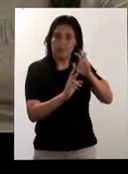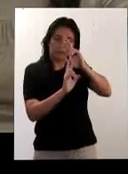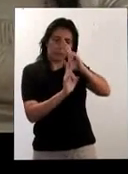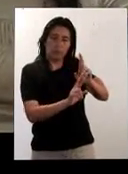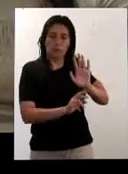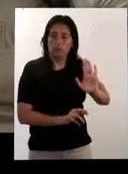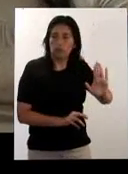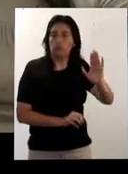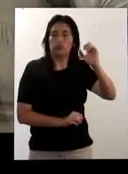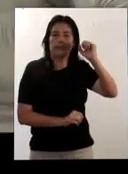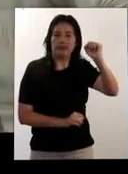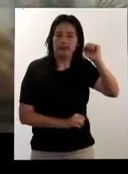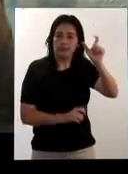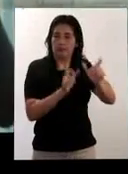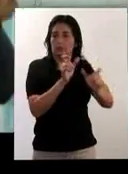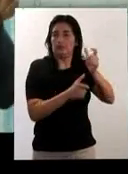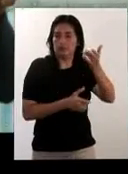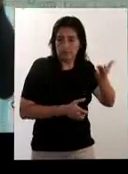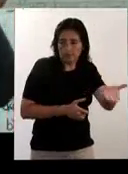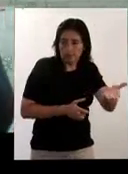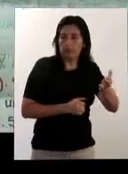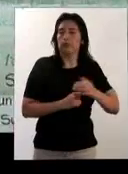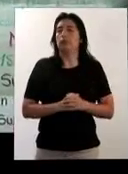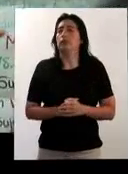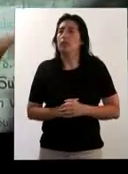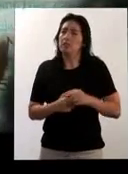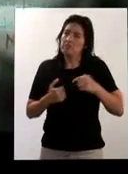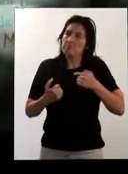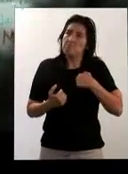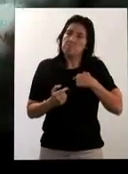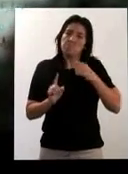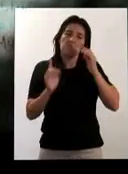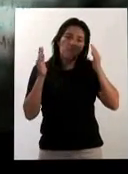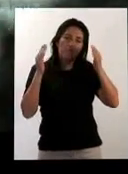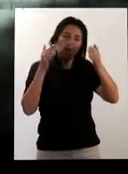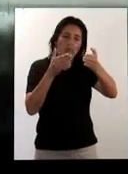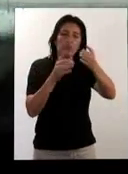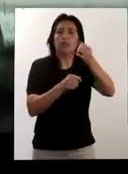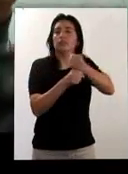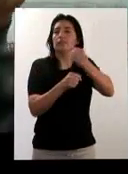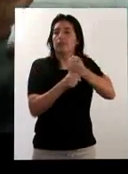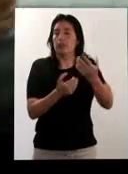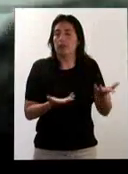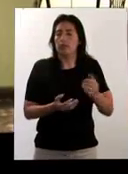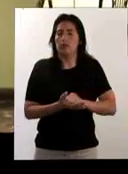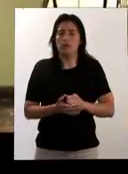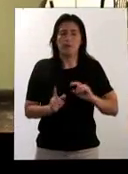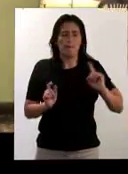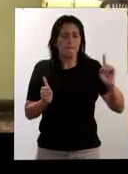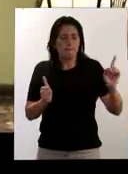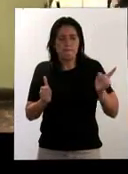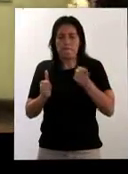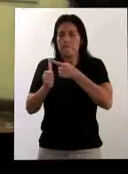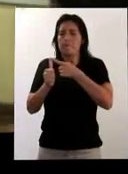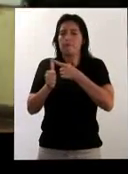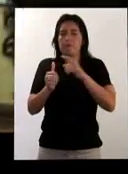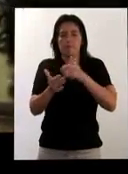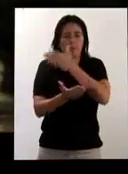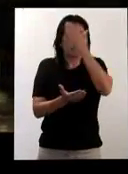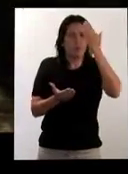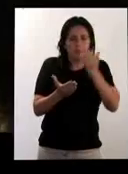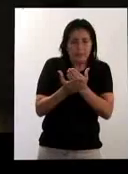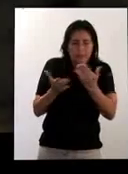respetando los derechos como seres humanos. Entonces ese es nuestro enfoque de trabajo. Bueno, el principal problema de la